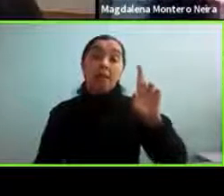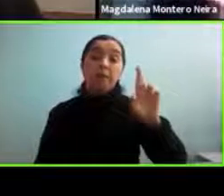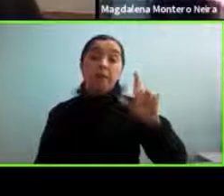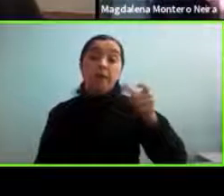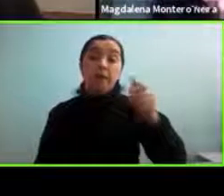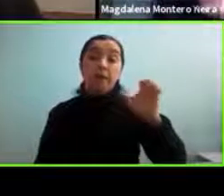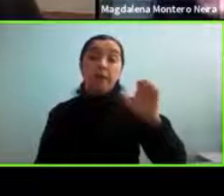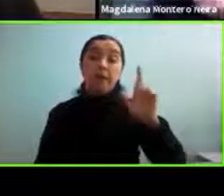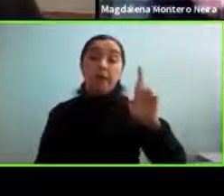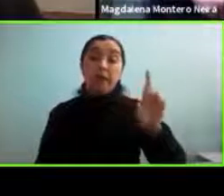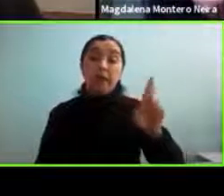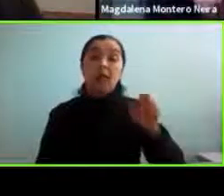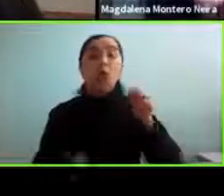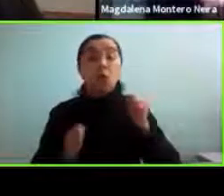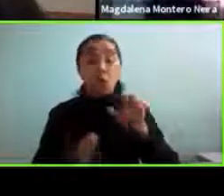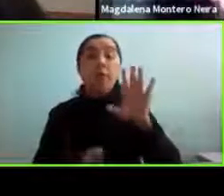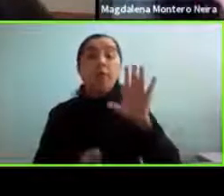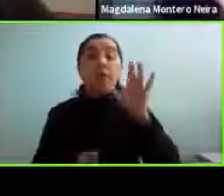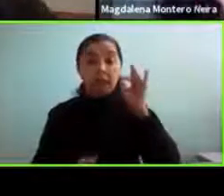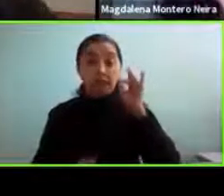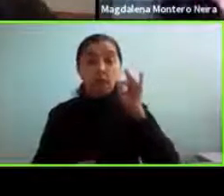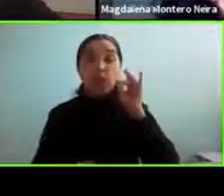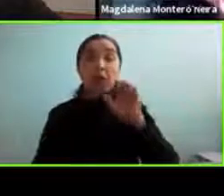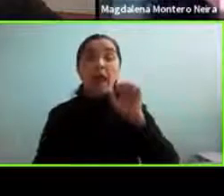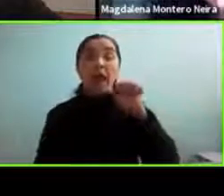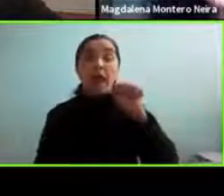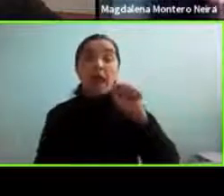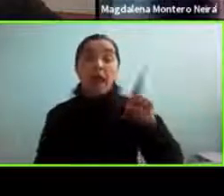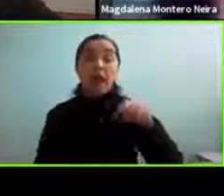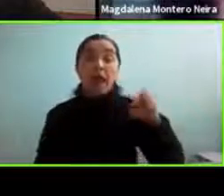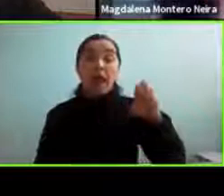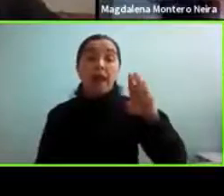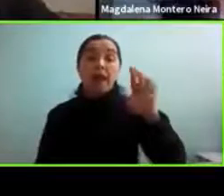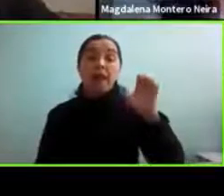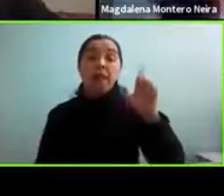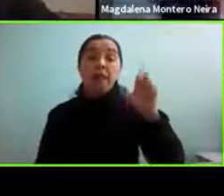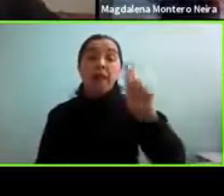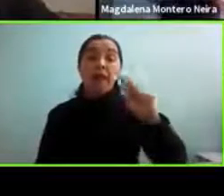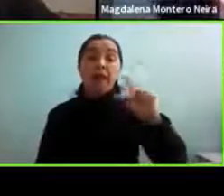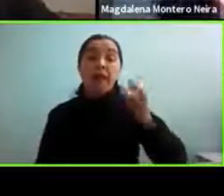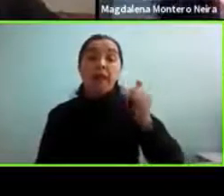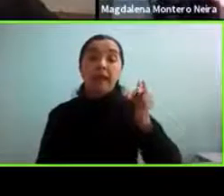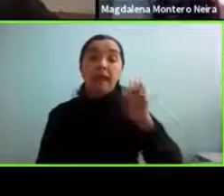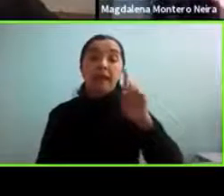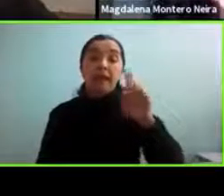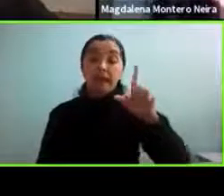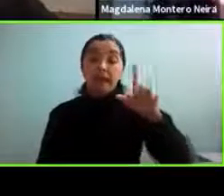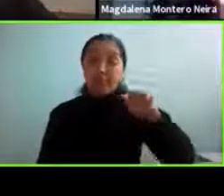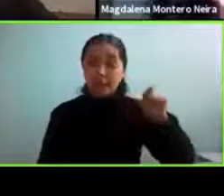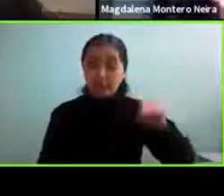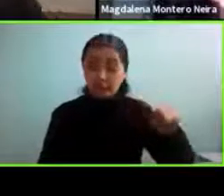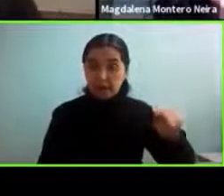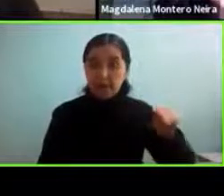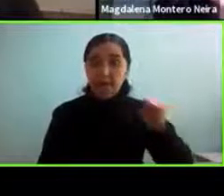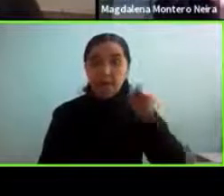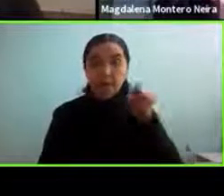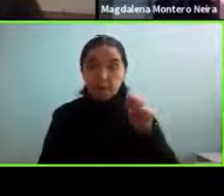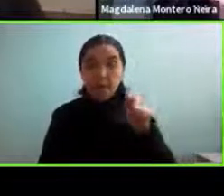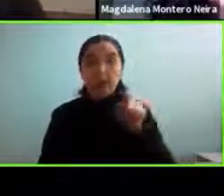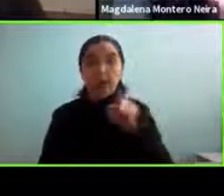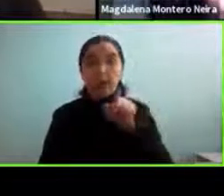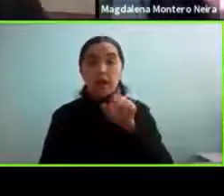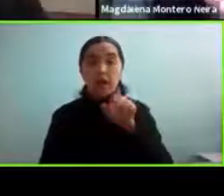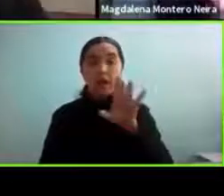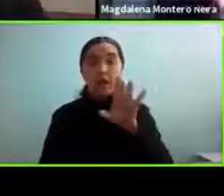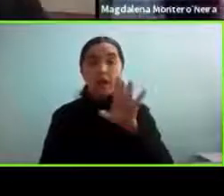es que buscan en Google Asperger Judy Singer es un libro bueno que tiene muchos testimonios y que a mí